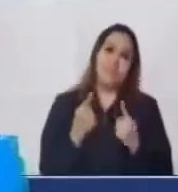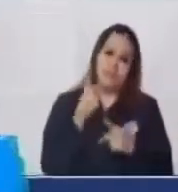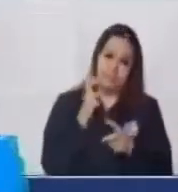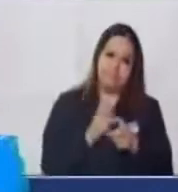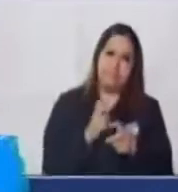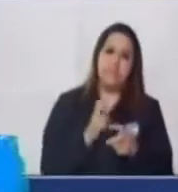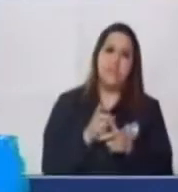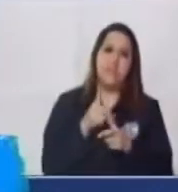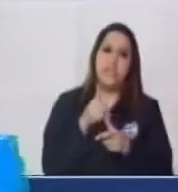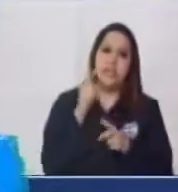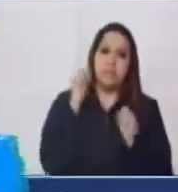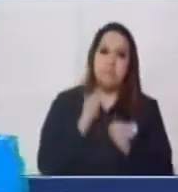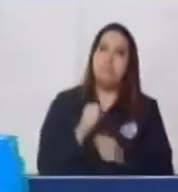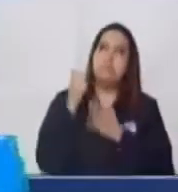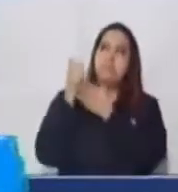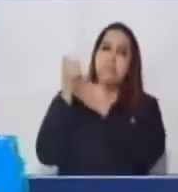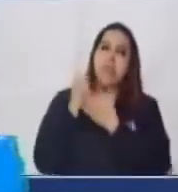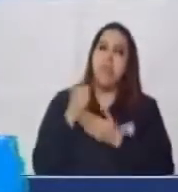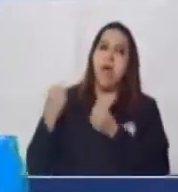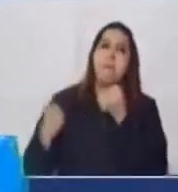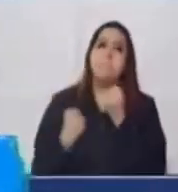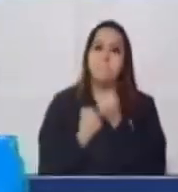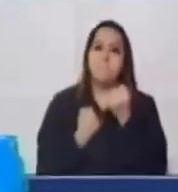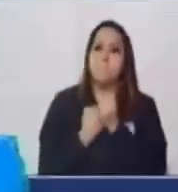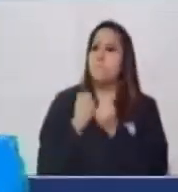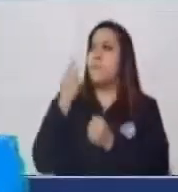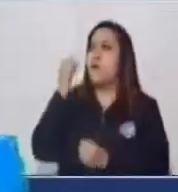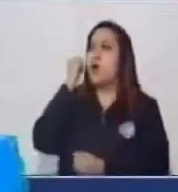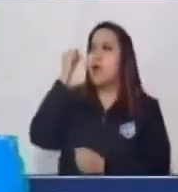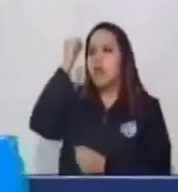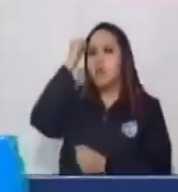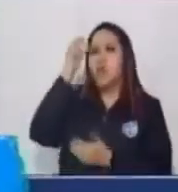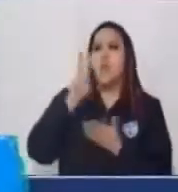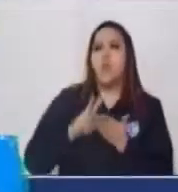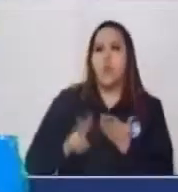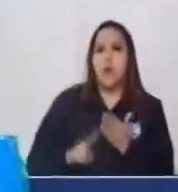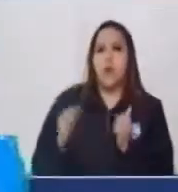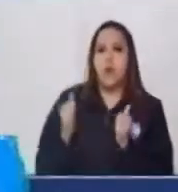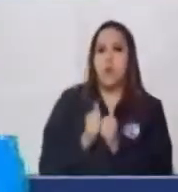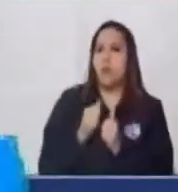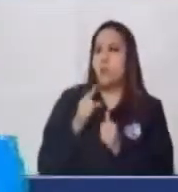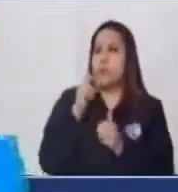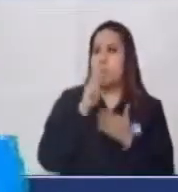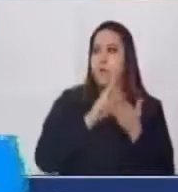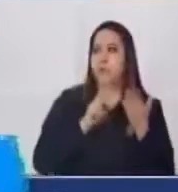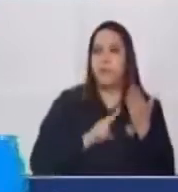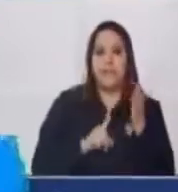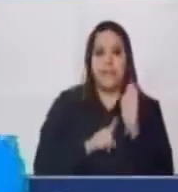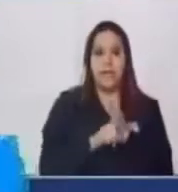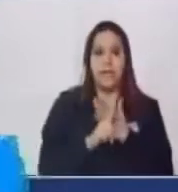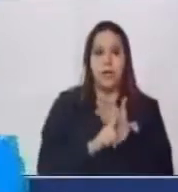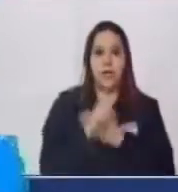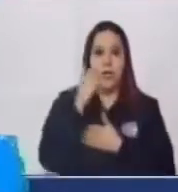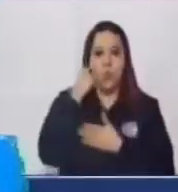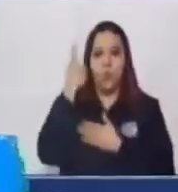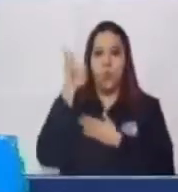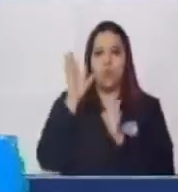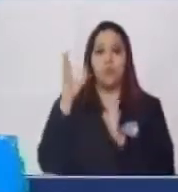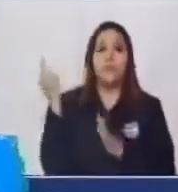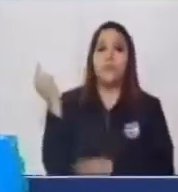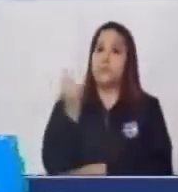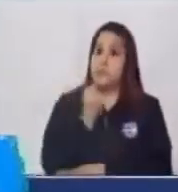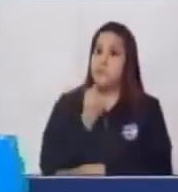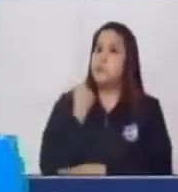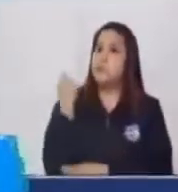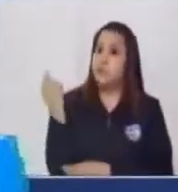Pídanle apoyo al adulto que esté en casa Que les pueda leer el problema Leamos todos juntos Ya vieron que importante